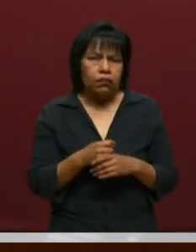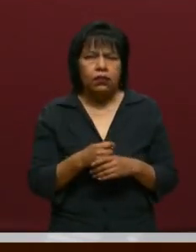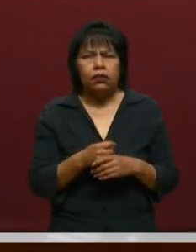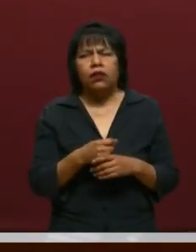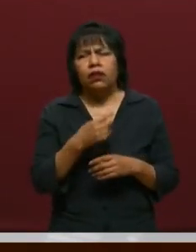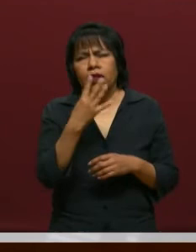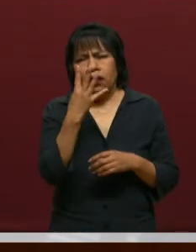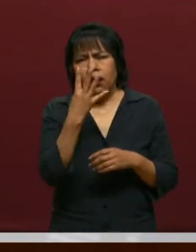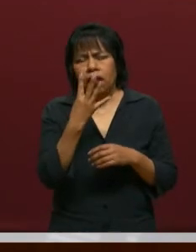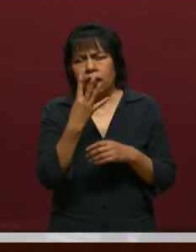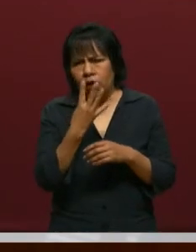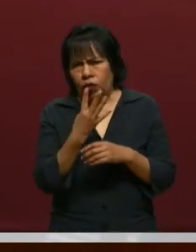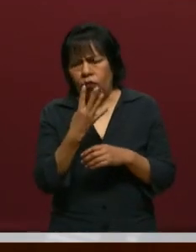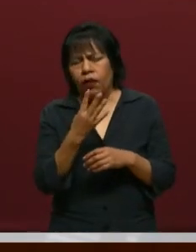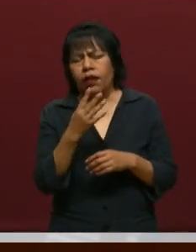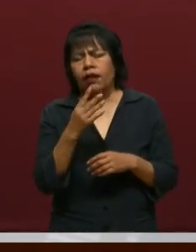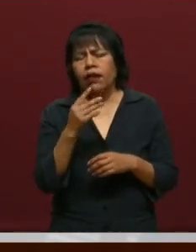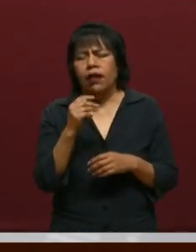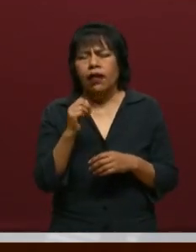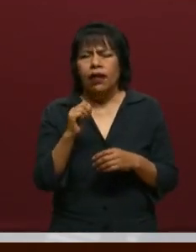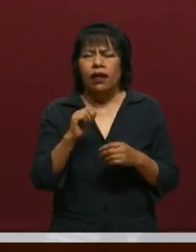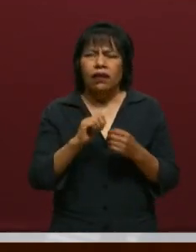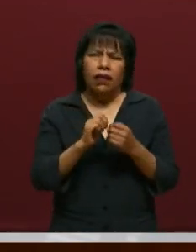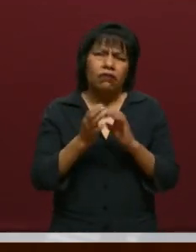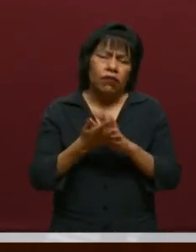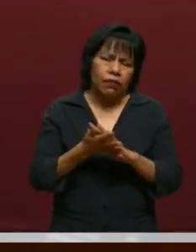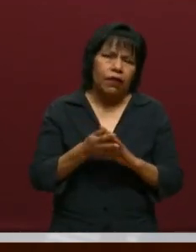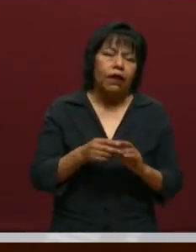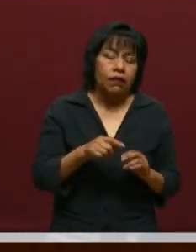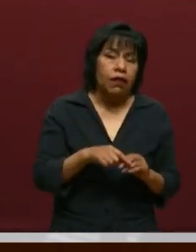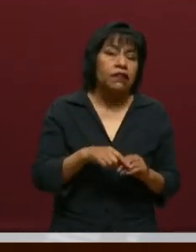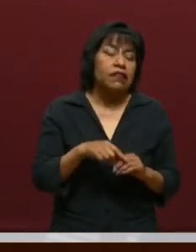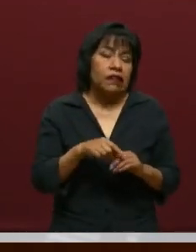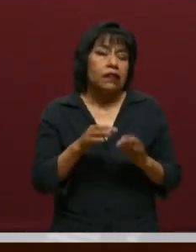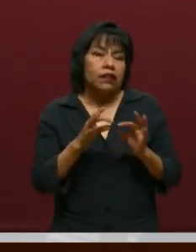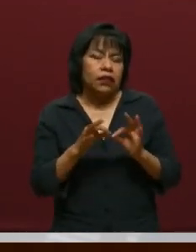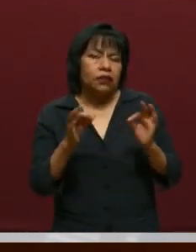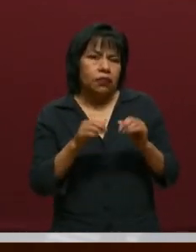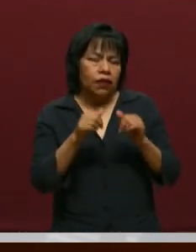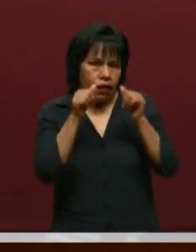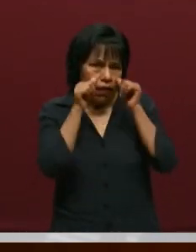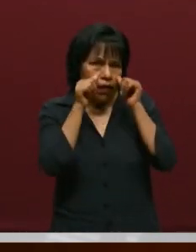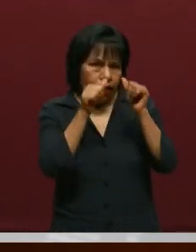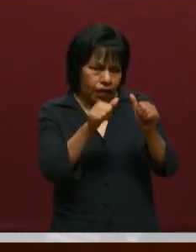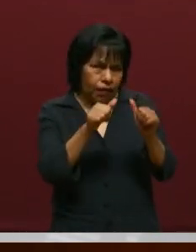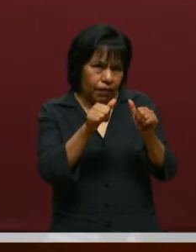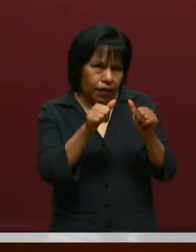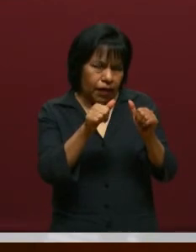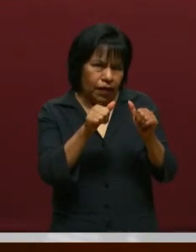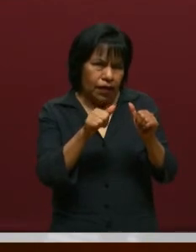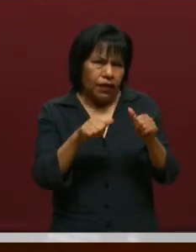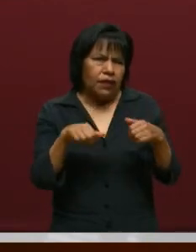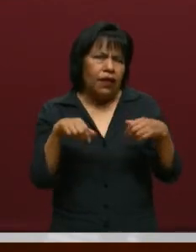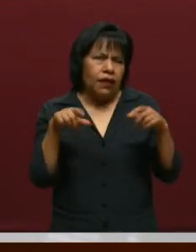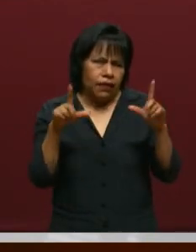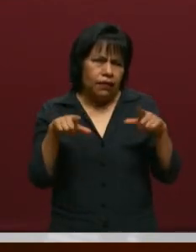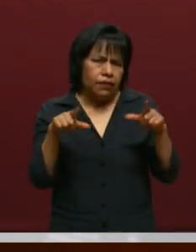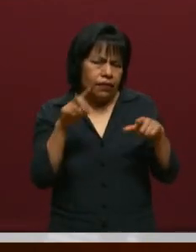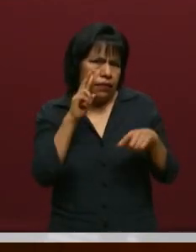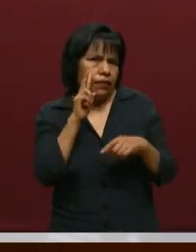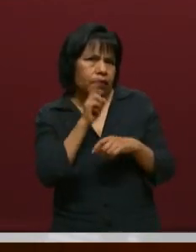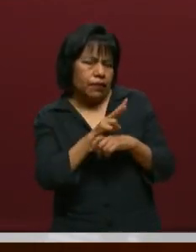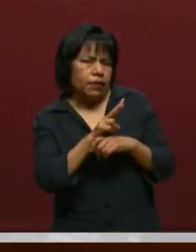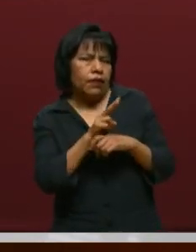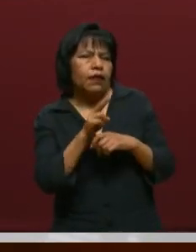transformación. Entonces, valdría la pena que lo siguiéramos, siguiéramos el INC, sé que será un material muy importante